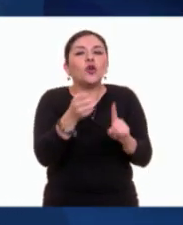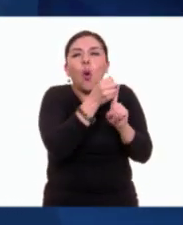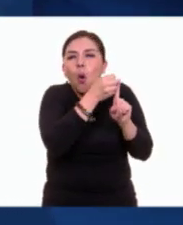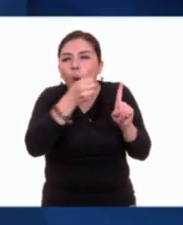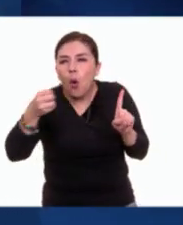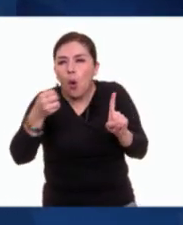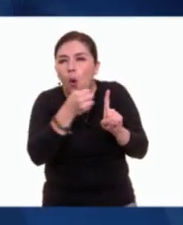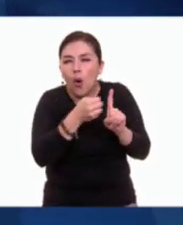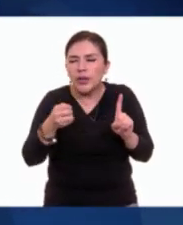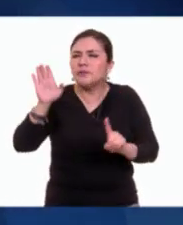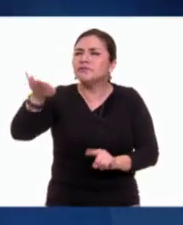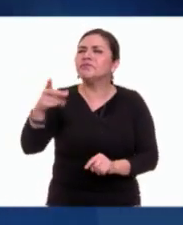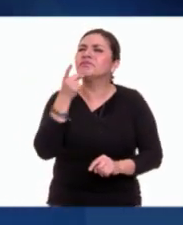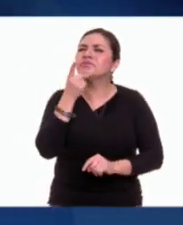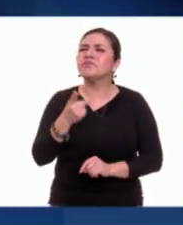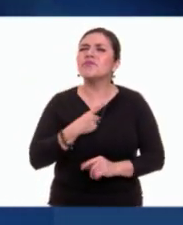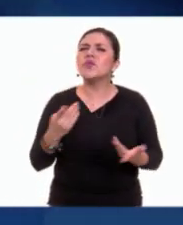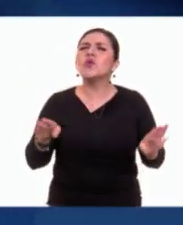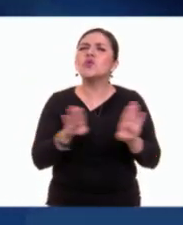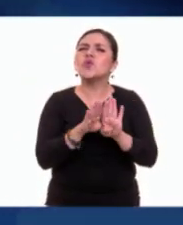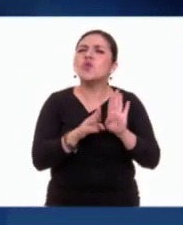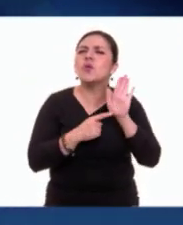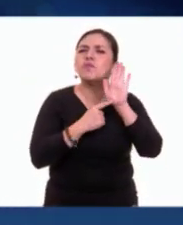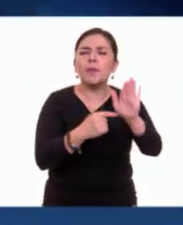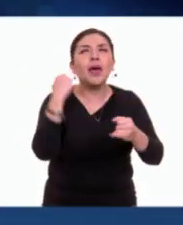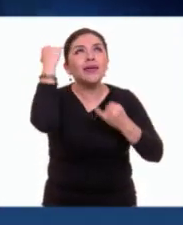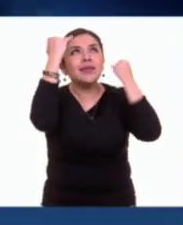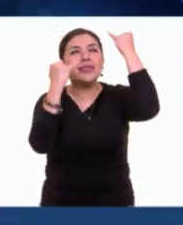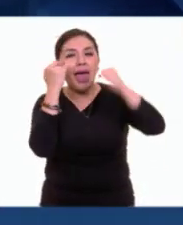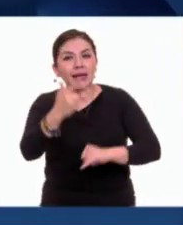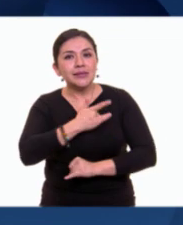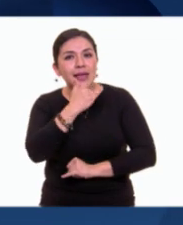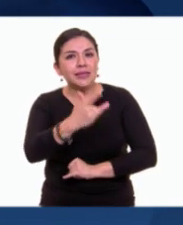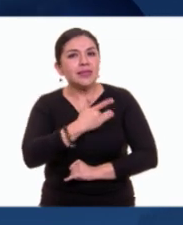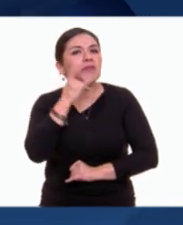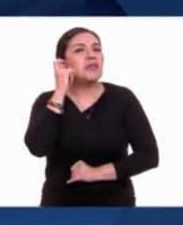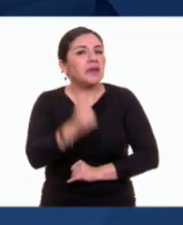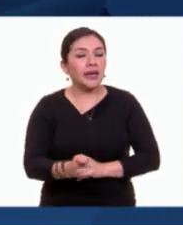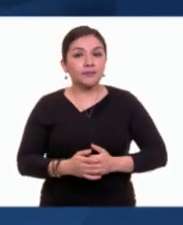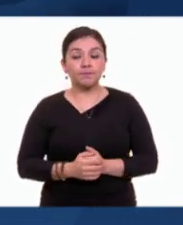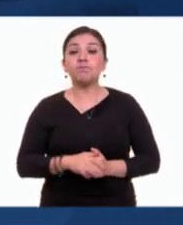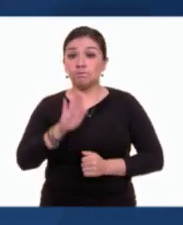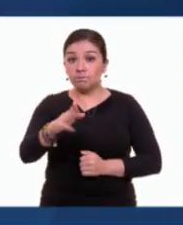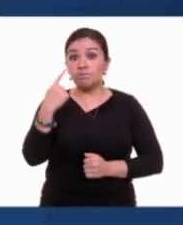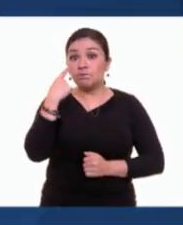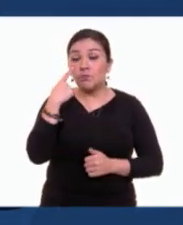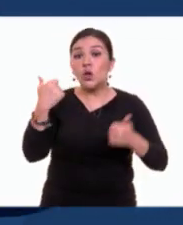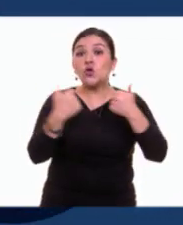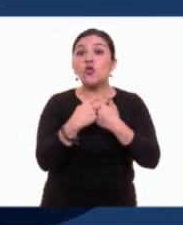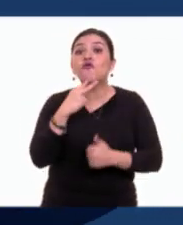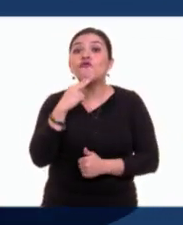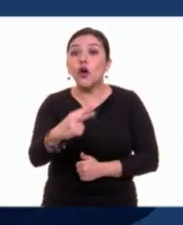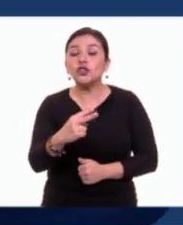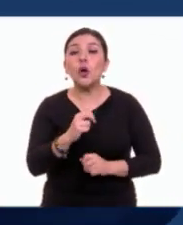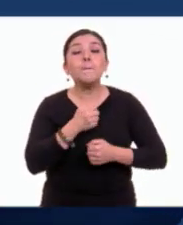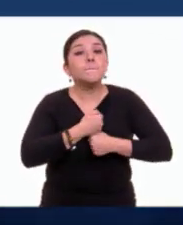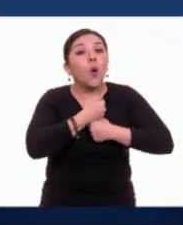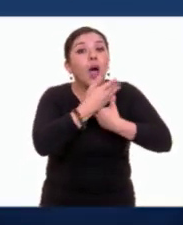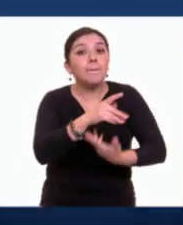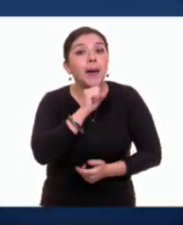Y dime, Juan Carlos, ¿cómo se presentan las ideas y sentimientos? A partir de la voz del poema.